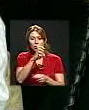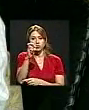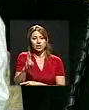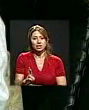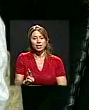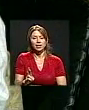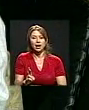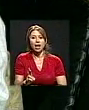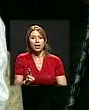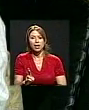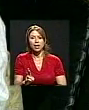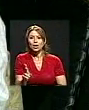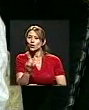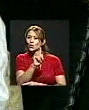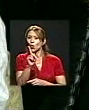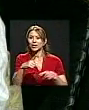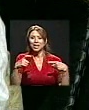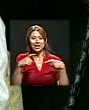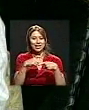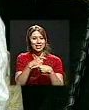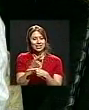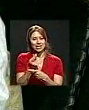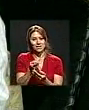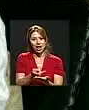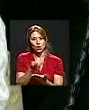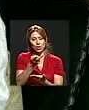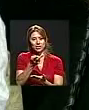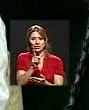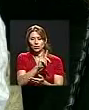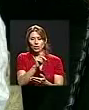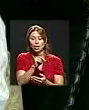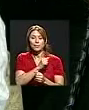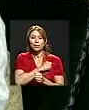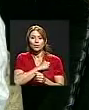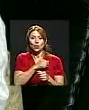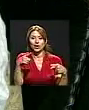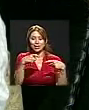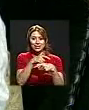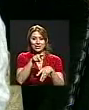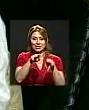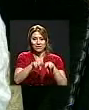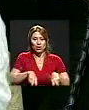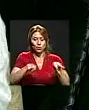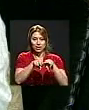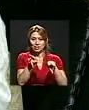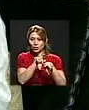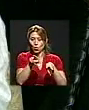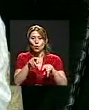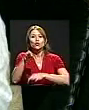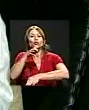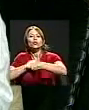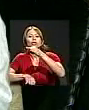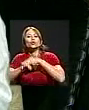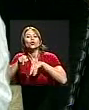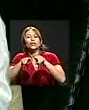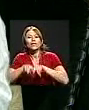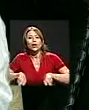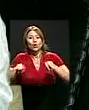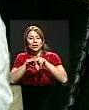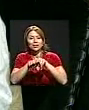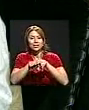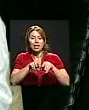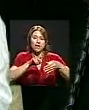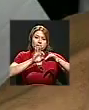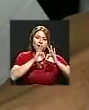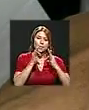no es la crisis de valores, no, es la sustitución de valores. Se sustituyó la familia, la comunidad, la